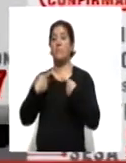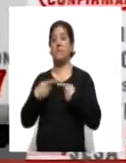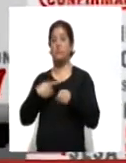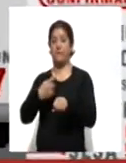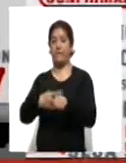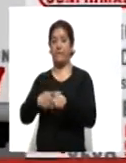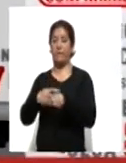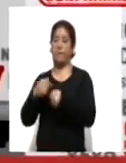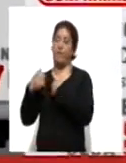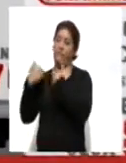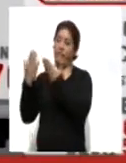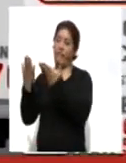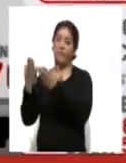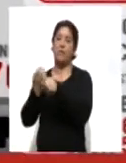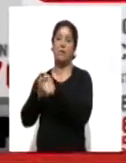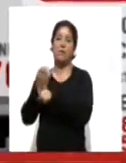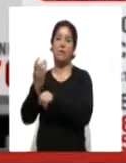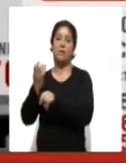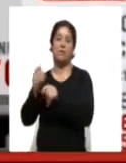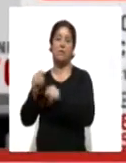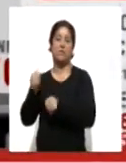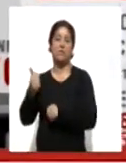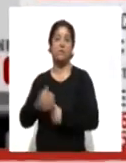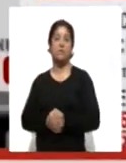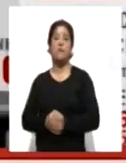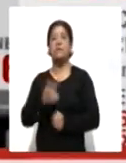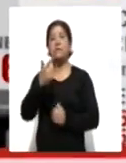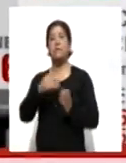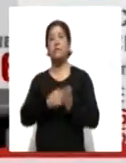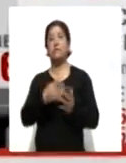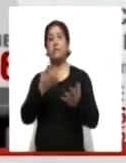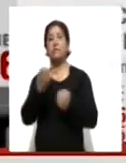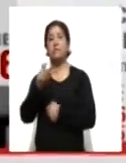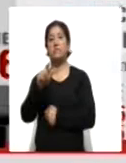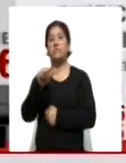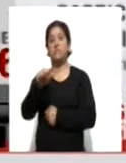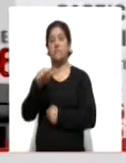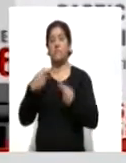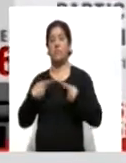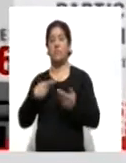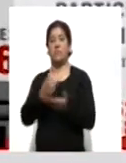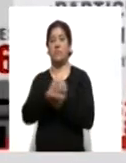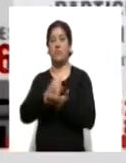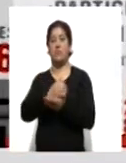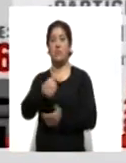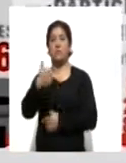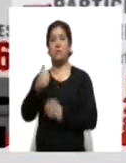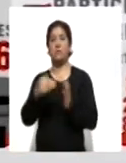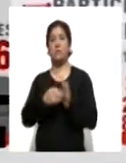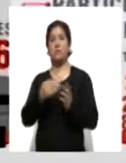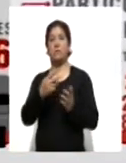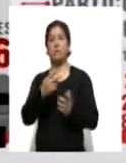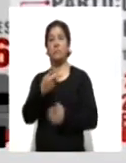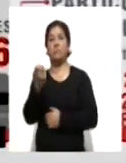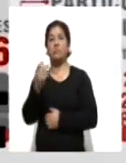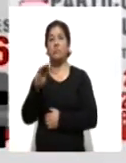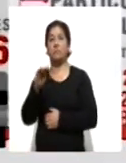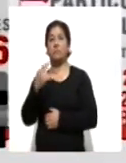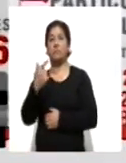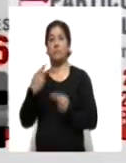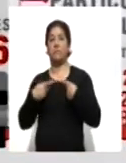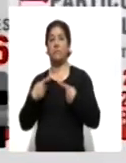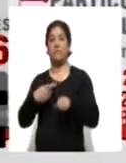manera, el Estado registra 7.916 personas recuperadas, 11.297 casos positivos y 1